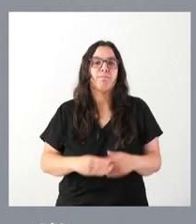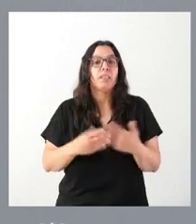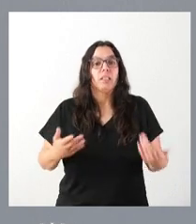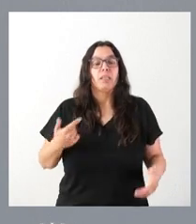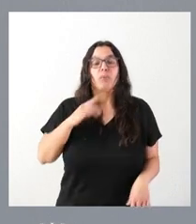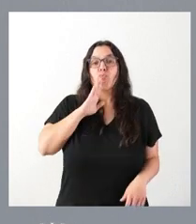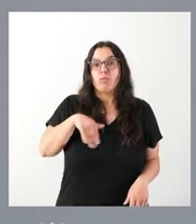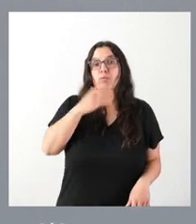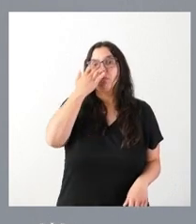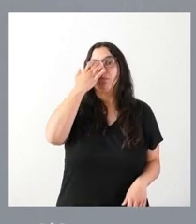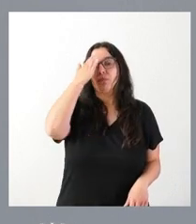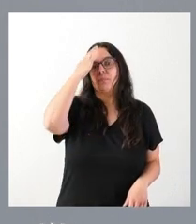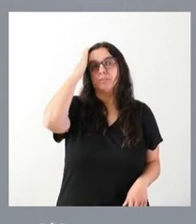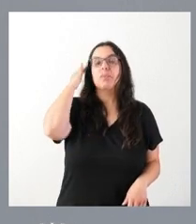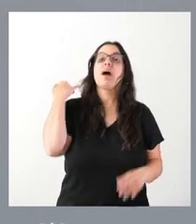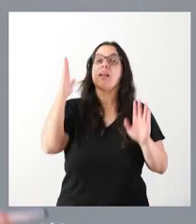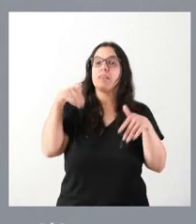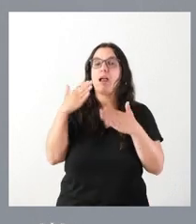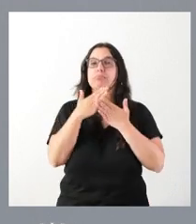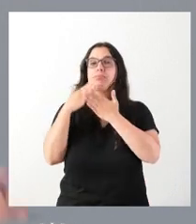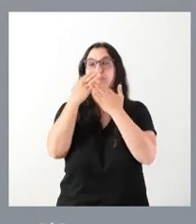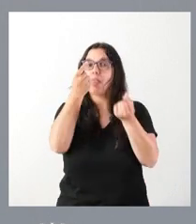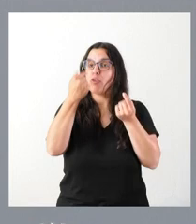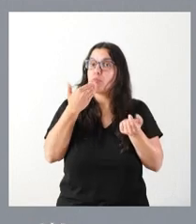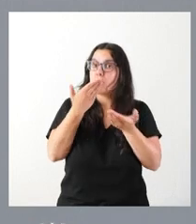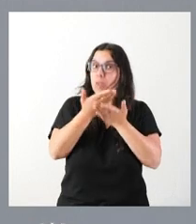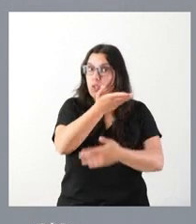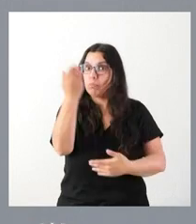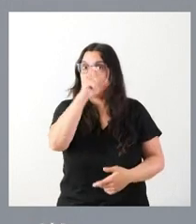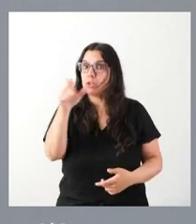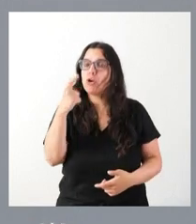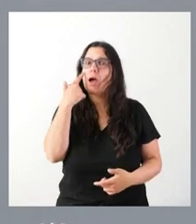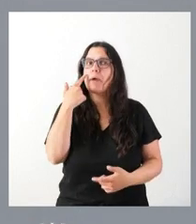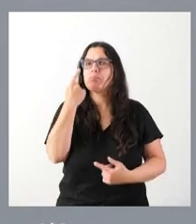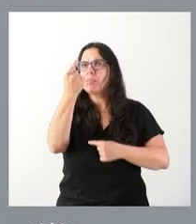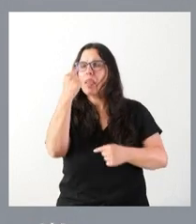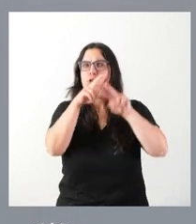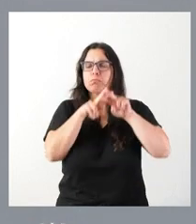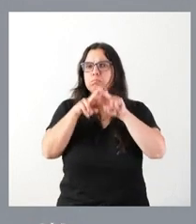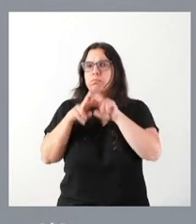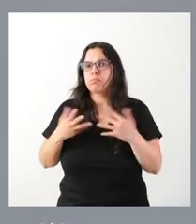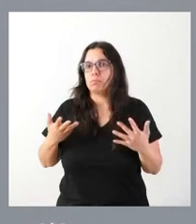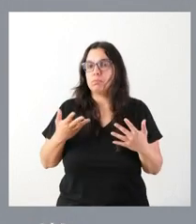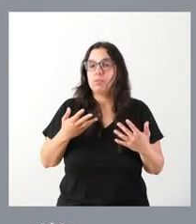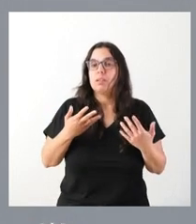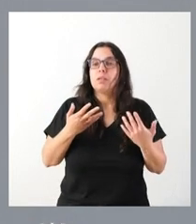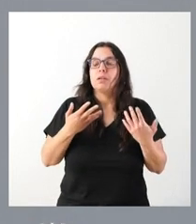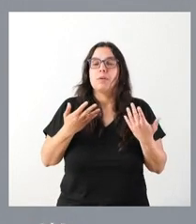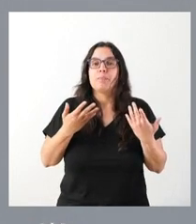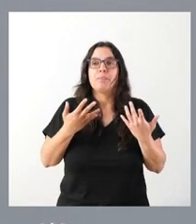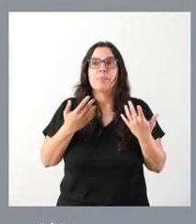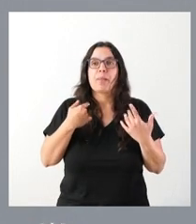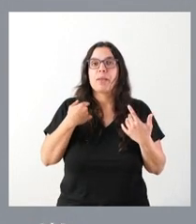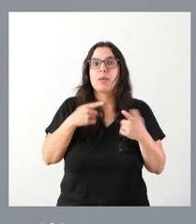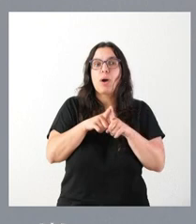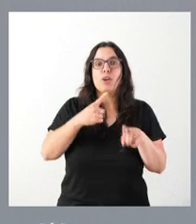que, al final, pues estudien los datos. Yo es lo que animo al conjunto de los ciudadanos, que los ciudadanos, más allá de lo que